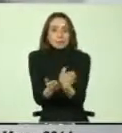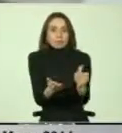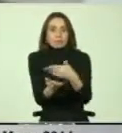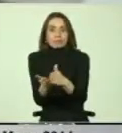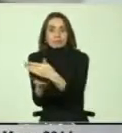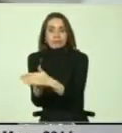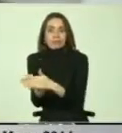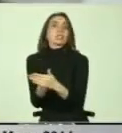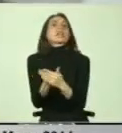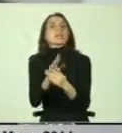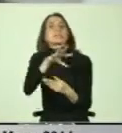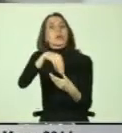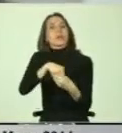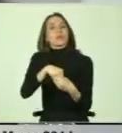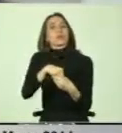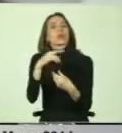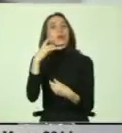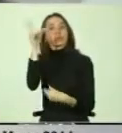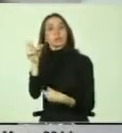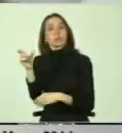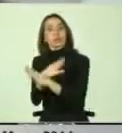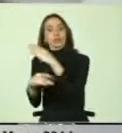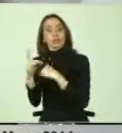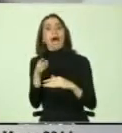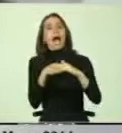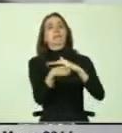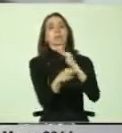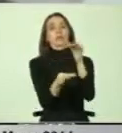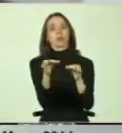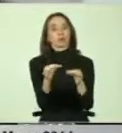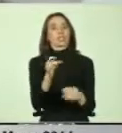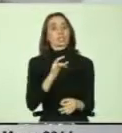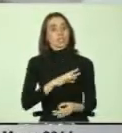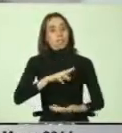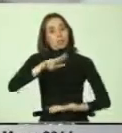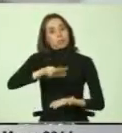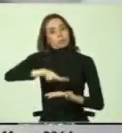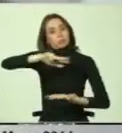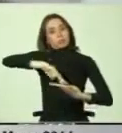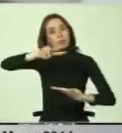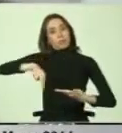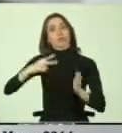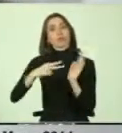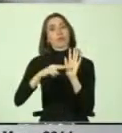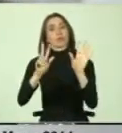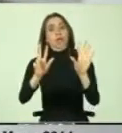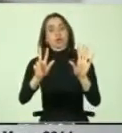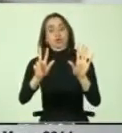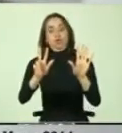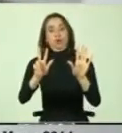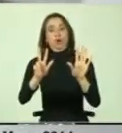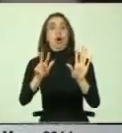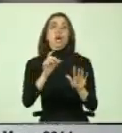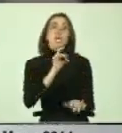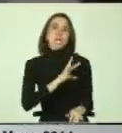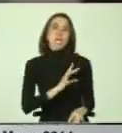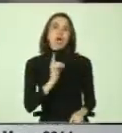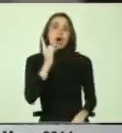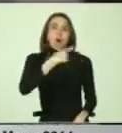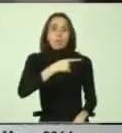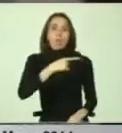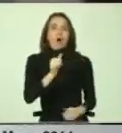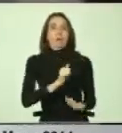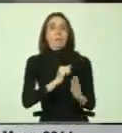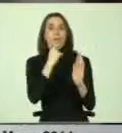el acceso a la justicia de las personas con discapacidad. Chile la ratifica en el año 2008 y se encuentra en la obligación de cumplir con su